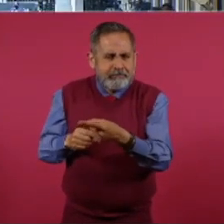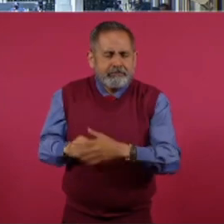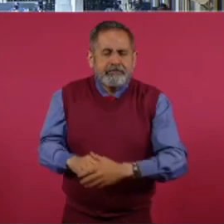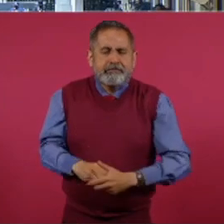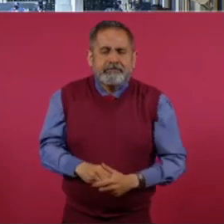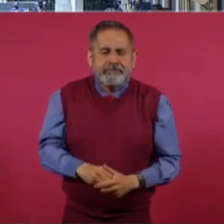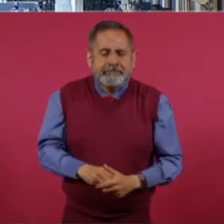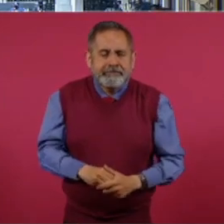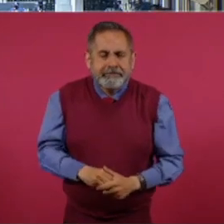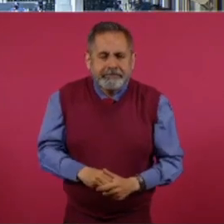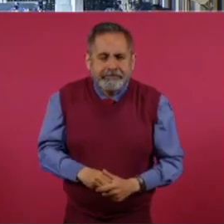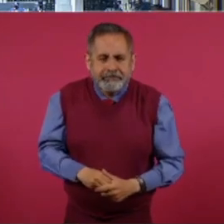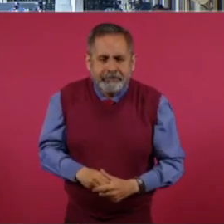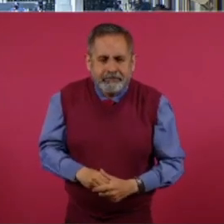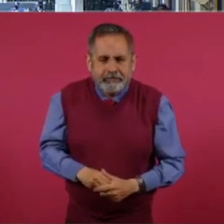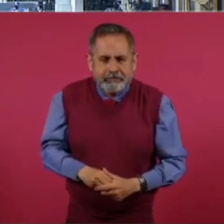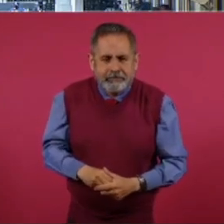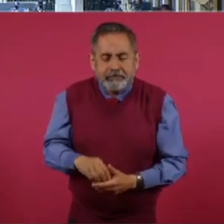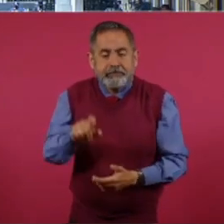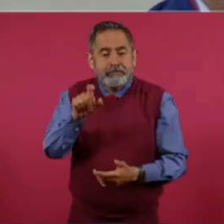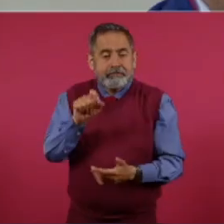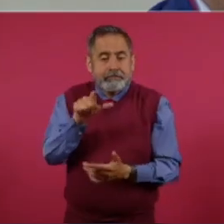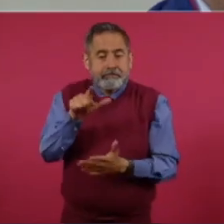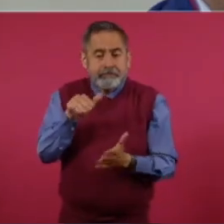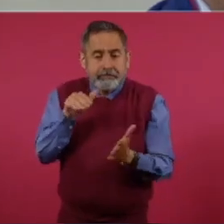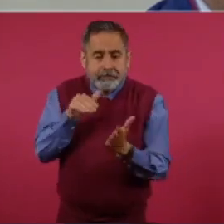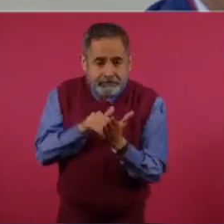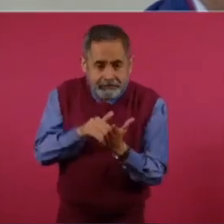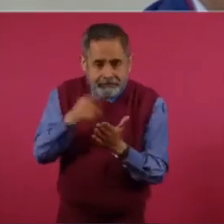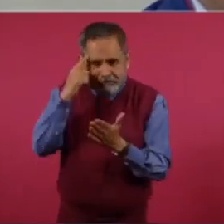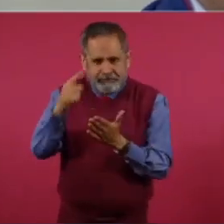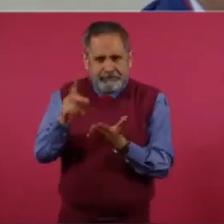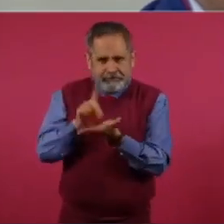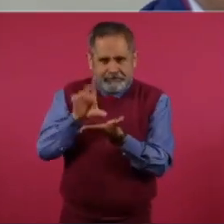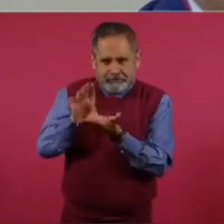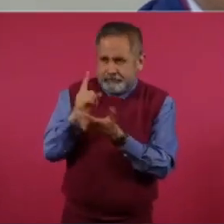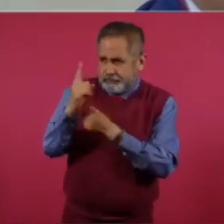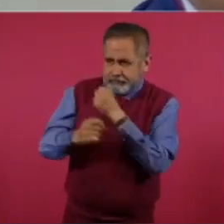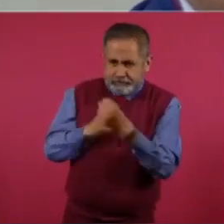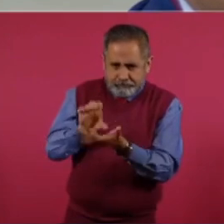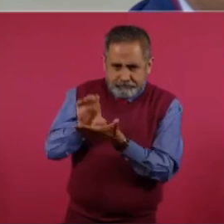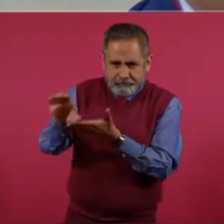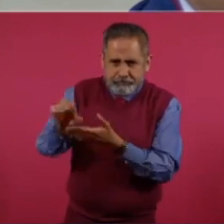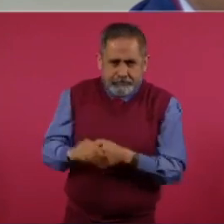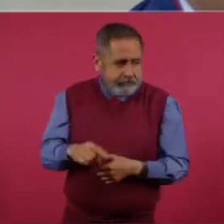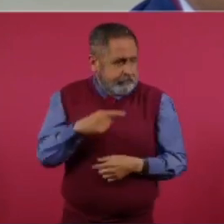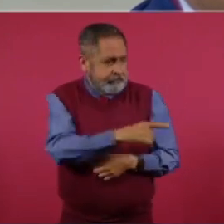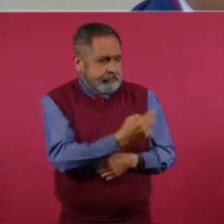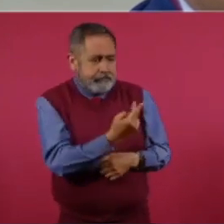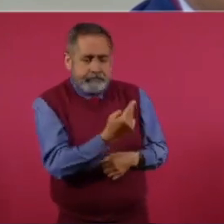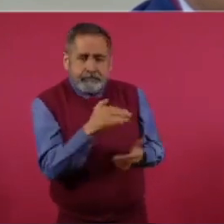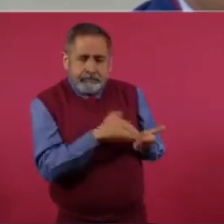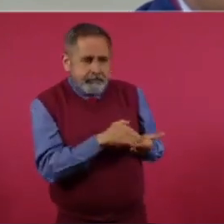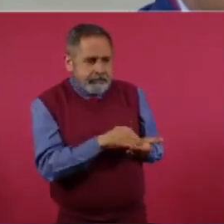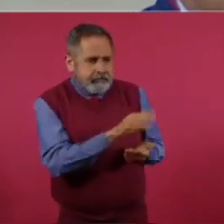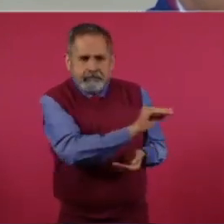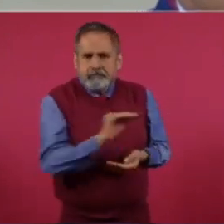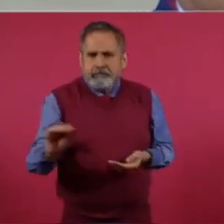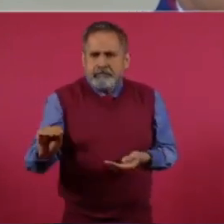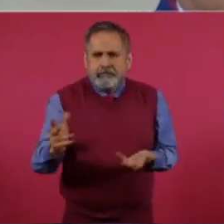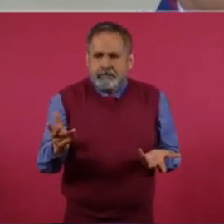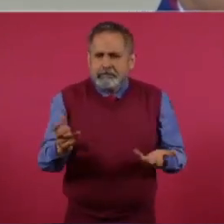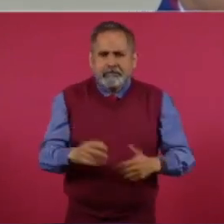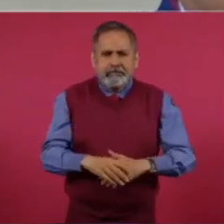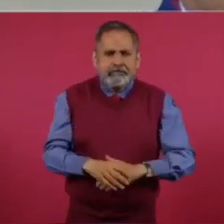este año se autorizaron 27 mil millones 27 mil para discapacidad anual y acá son 25. ¿Pero usted